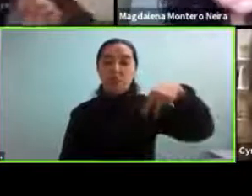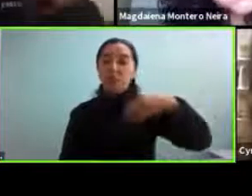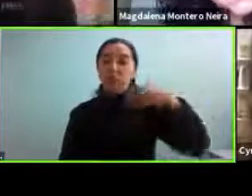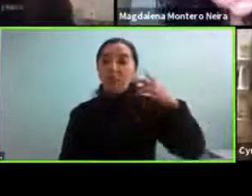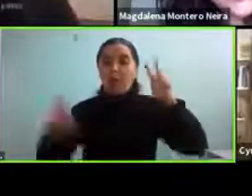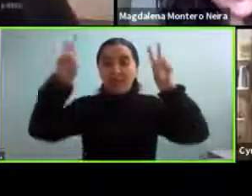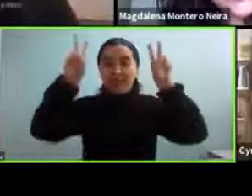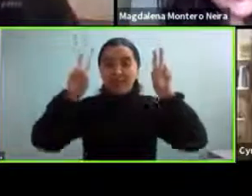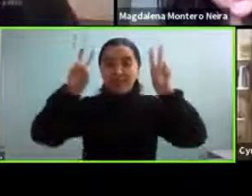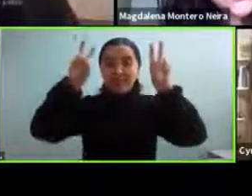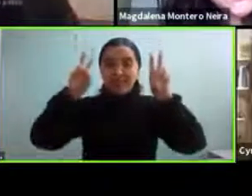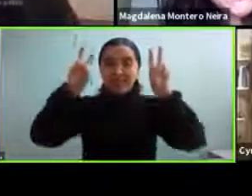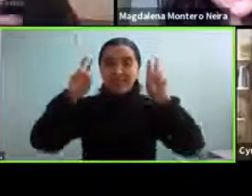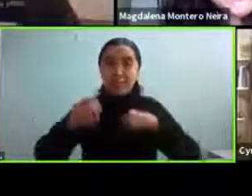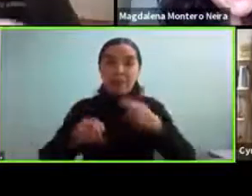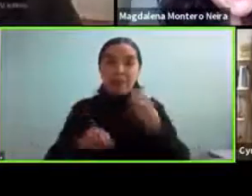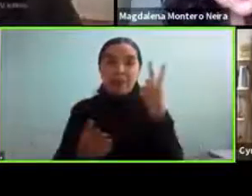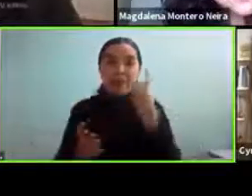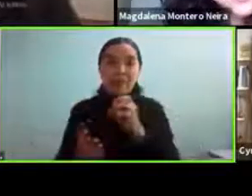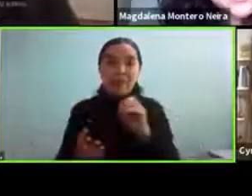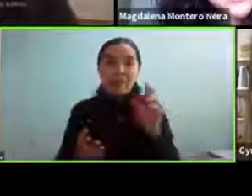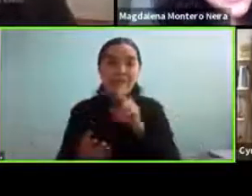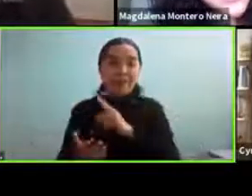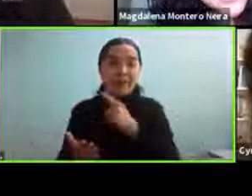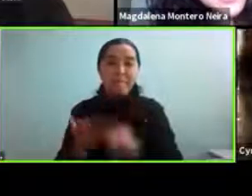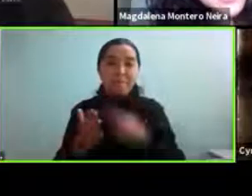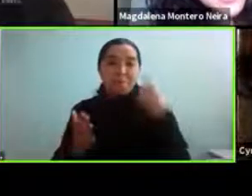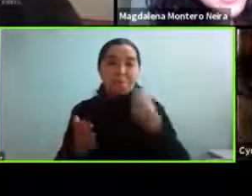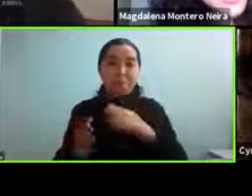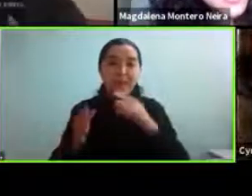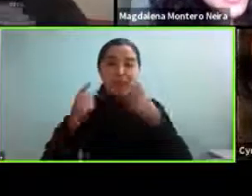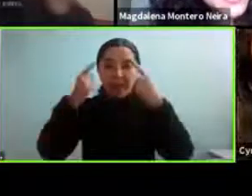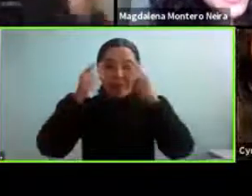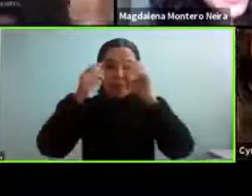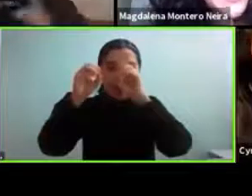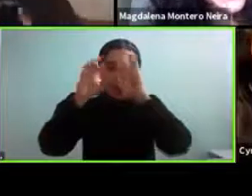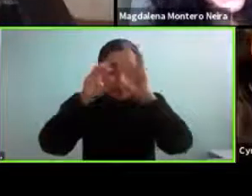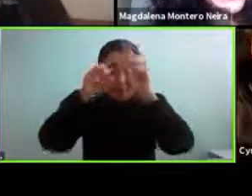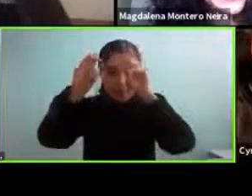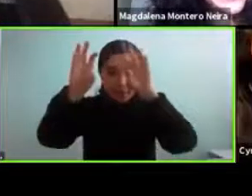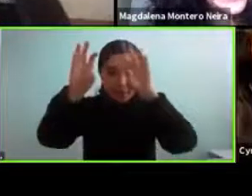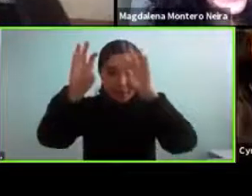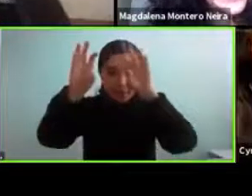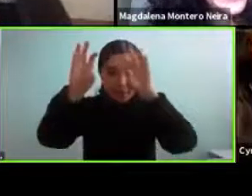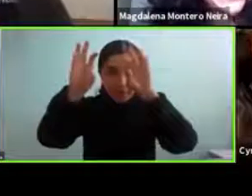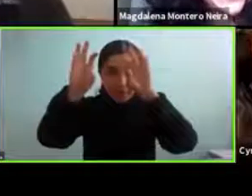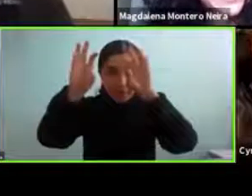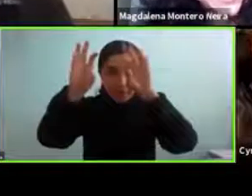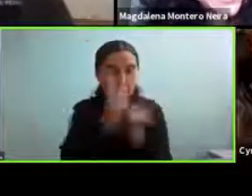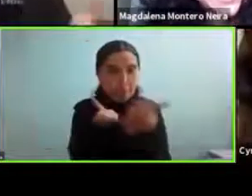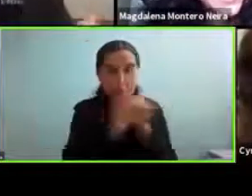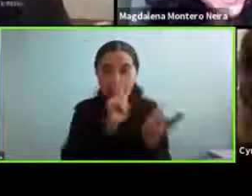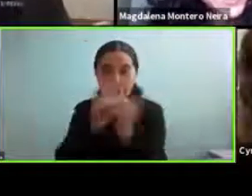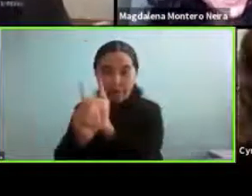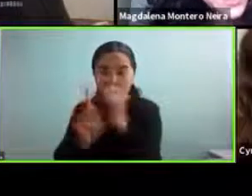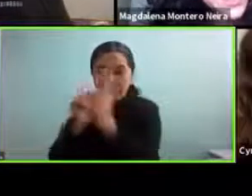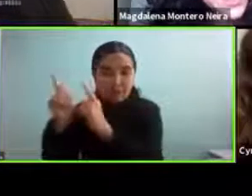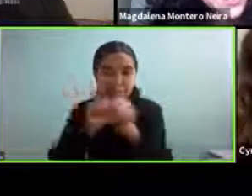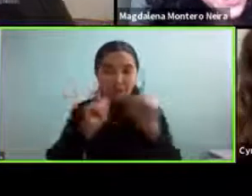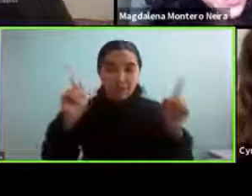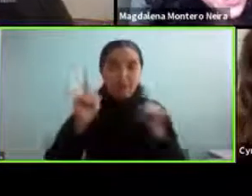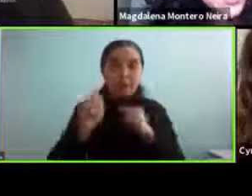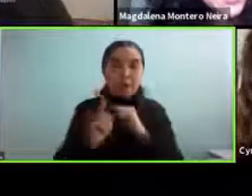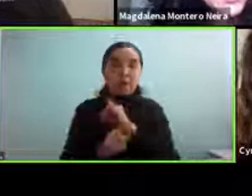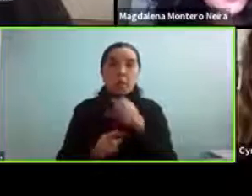tenemos 20.000 pantallas o 20.000 pestañas abiertas en el buscador y cambiamos de una actividad a otra y después no hicimos